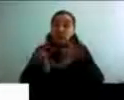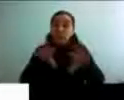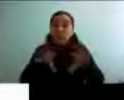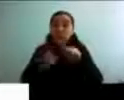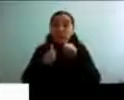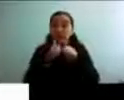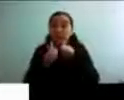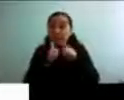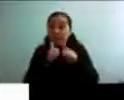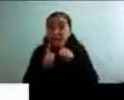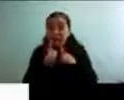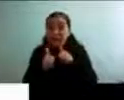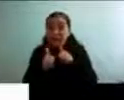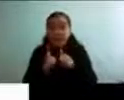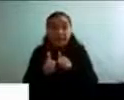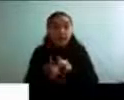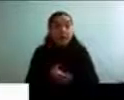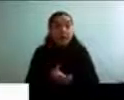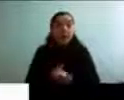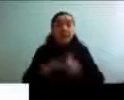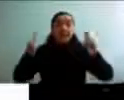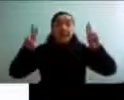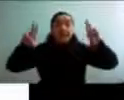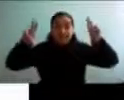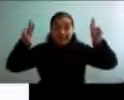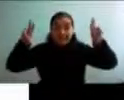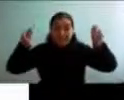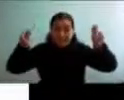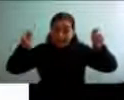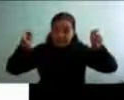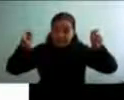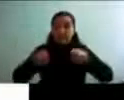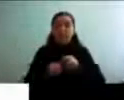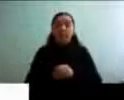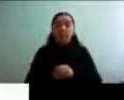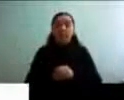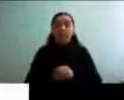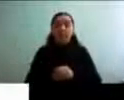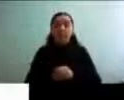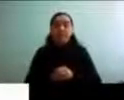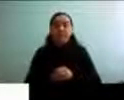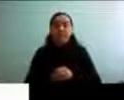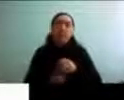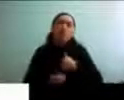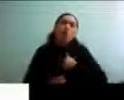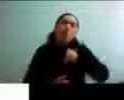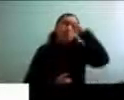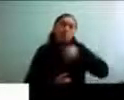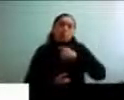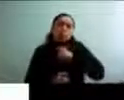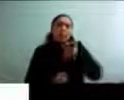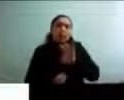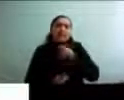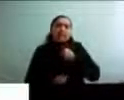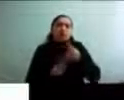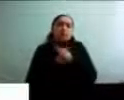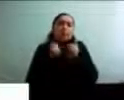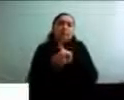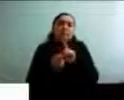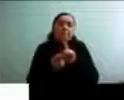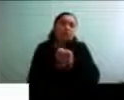otros, pero aquí se los puse además entre comillas porque son cosas que uno escucha. Por ejemplo, decir, no, yo soy así, yo ya no voy a cambiar,